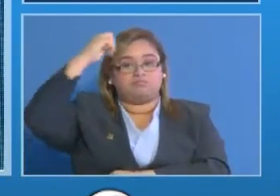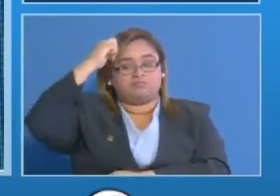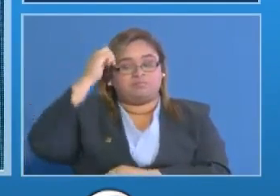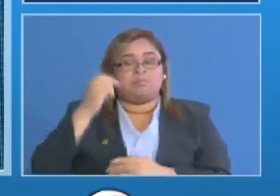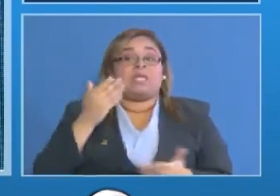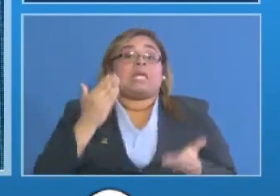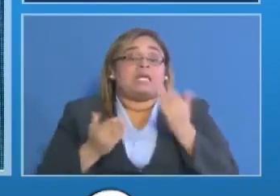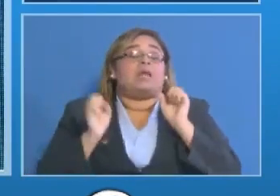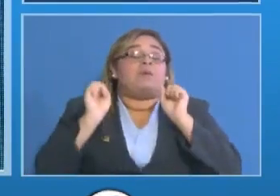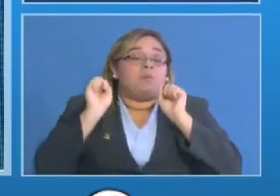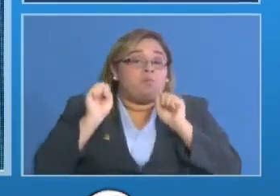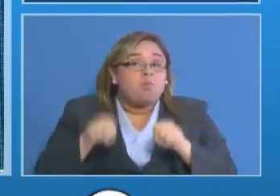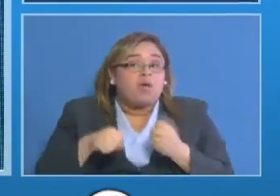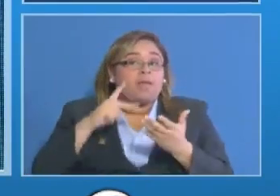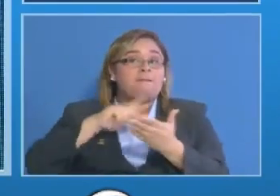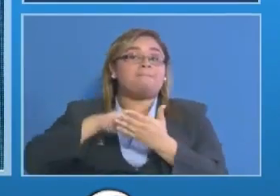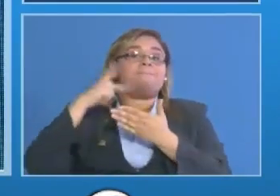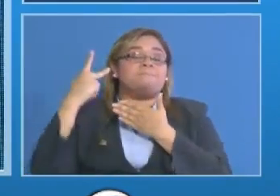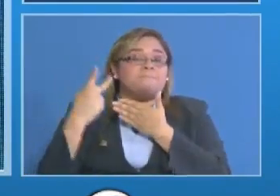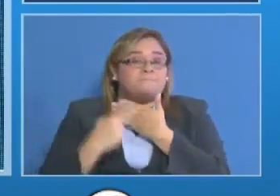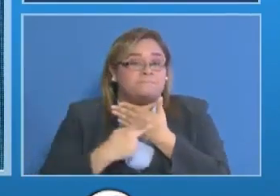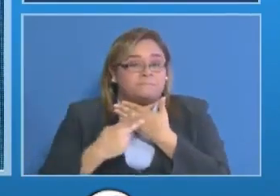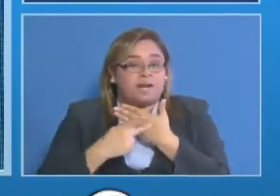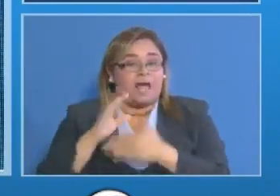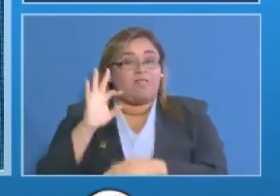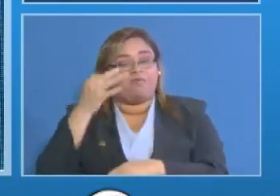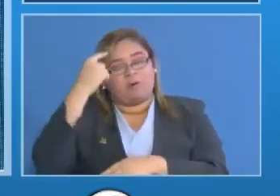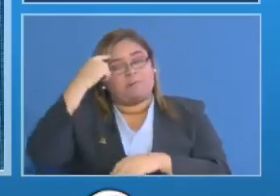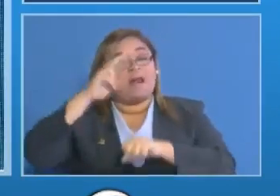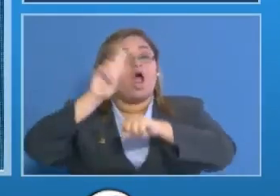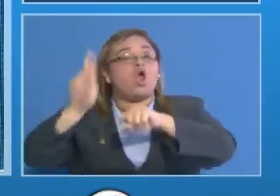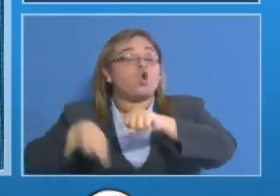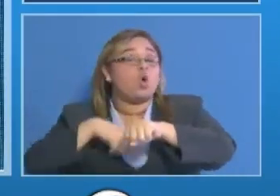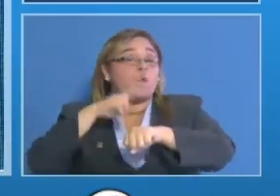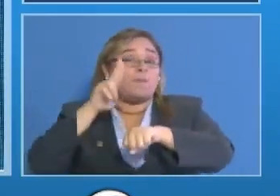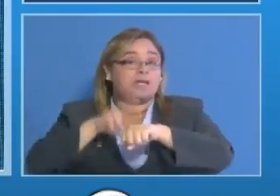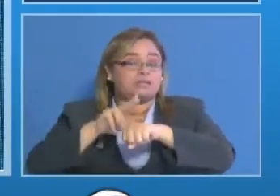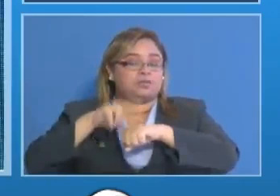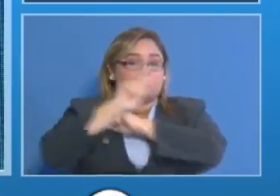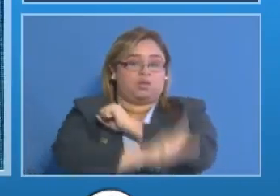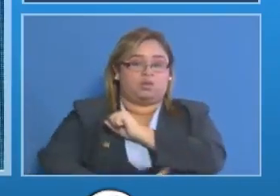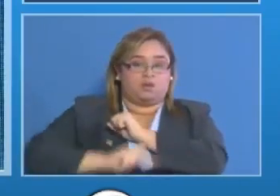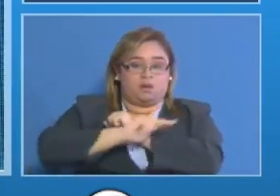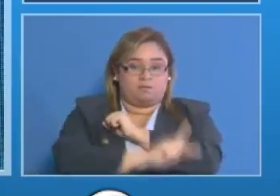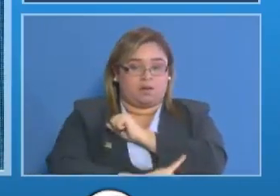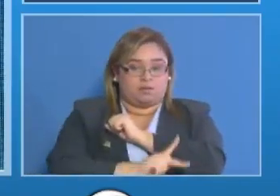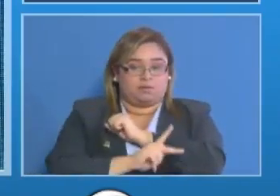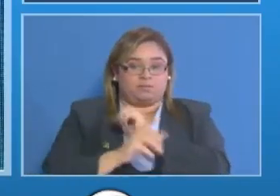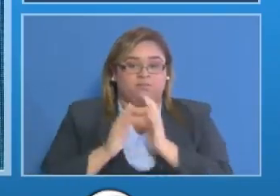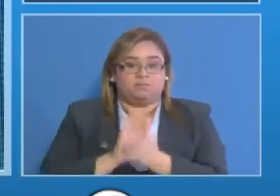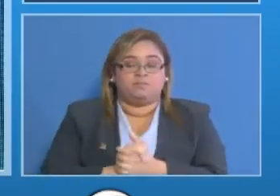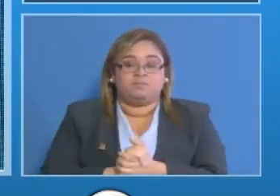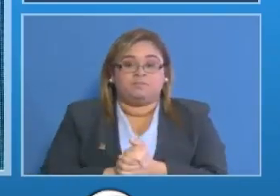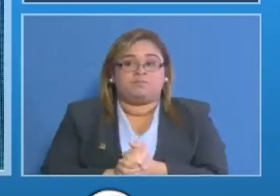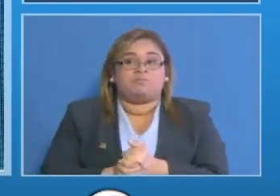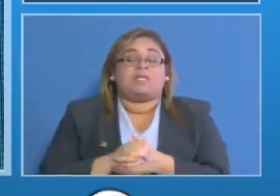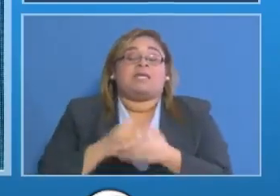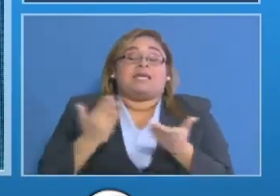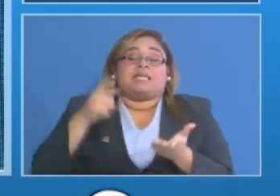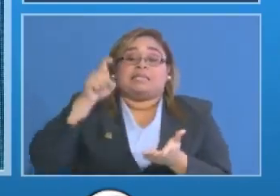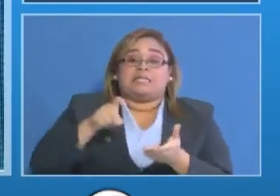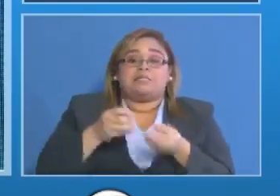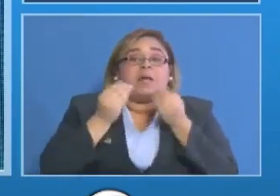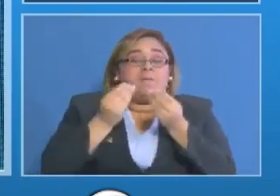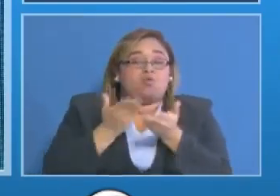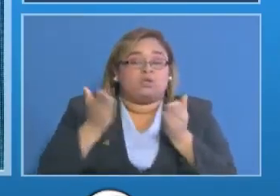propuesta del plan estratégico para la normalización del país que va a requerir muchas cosas sí